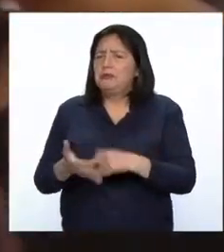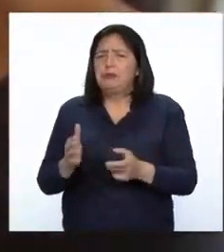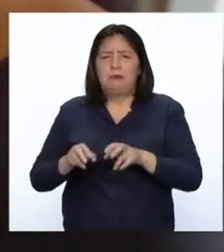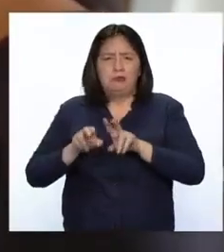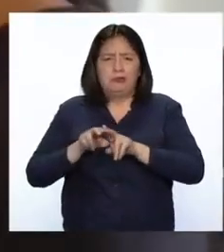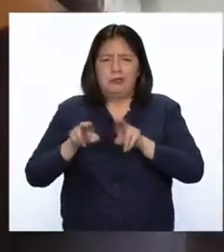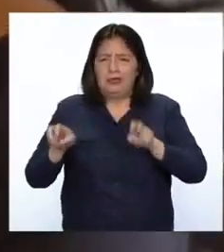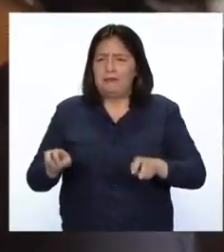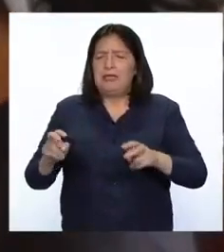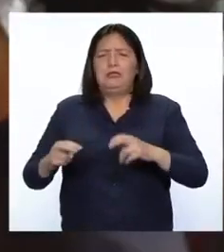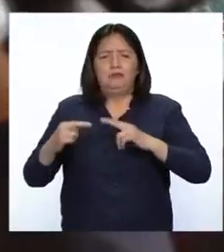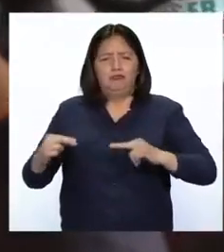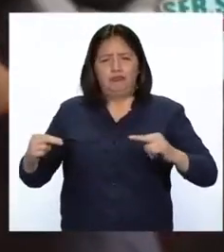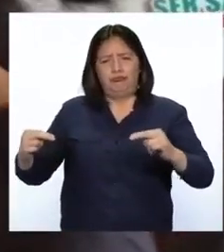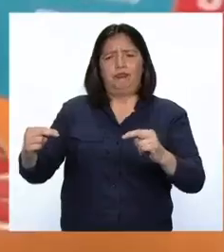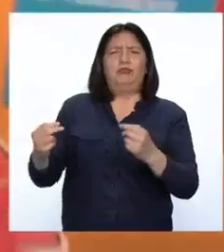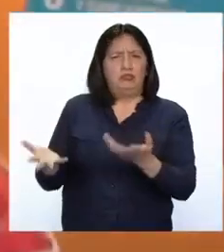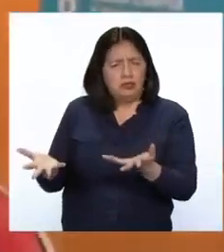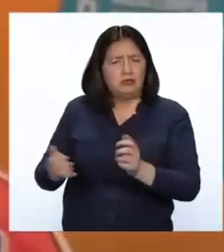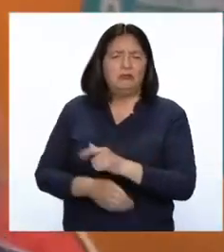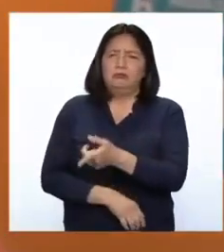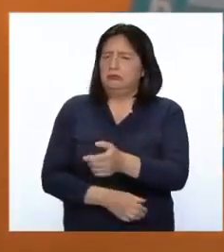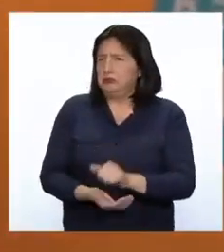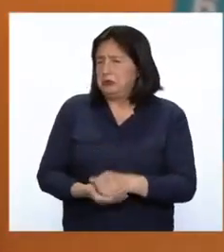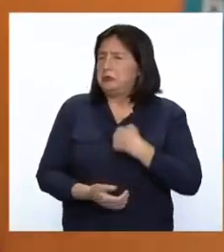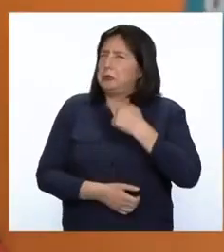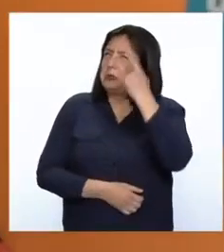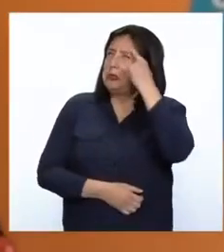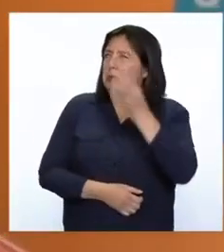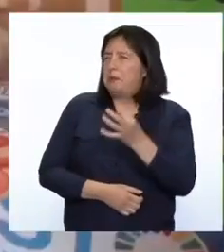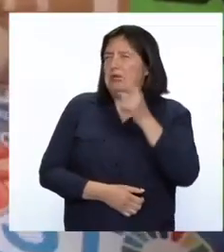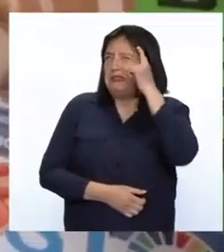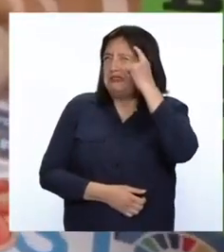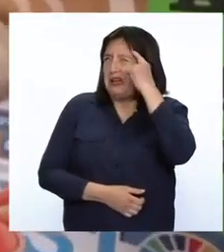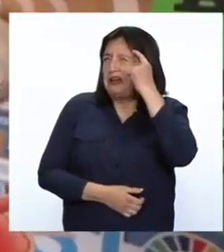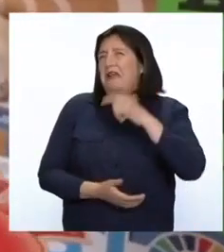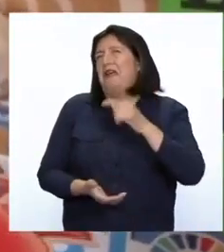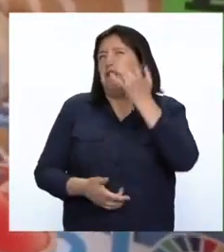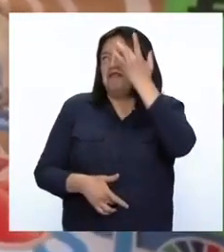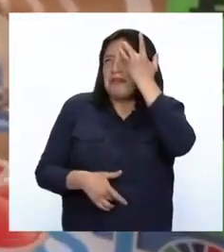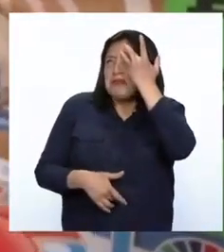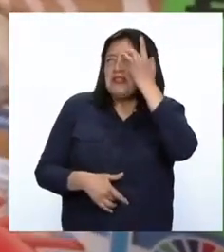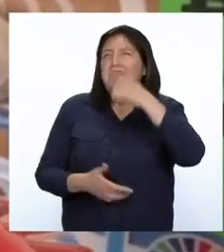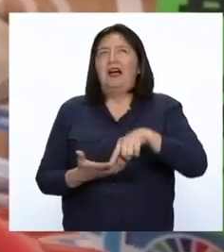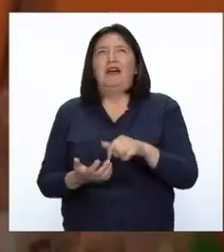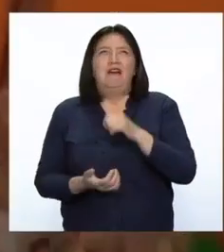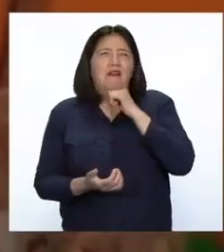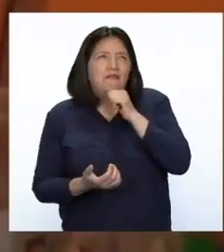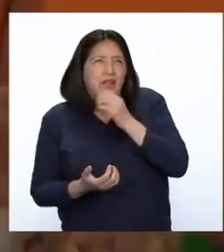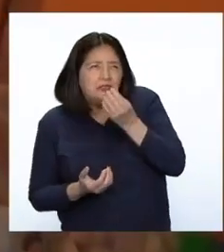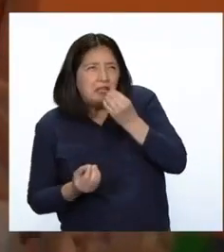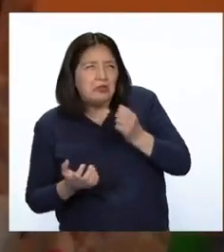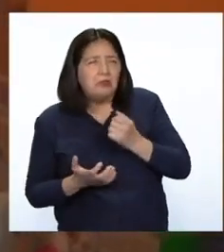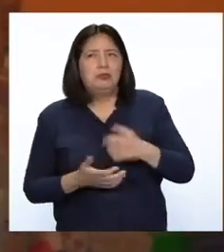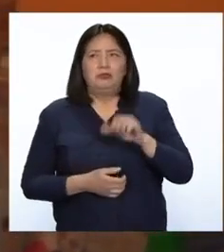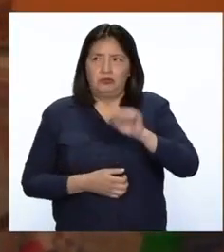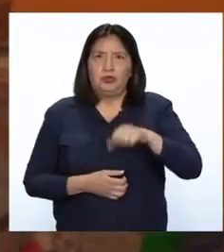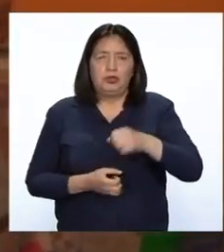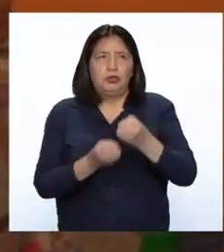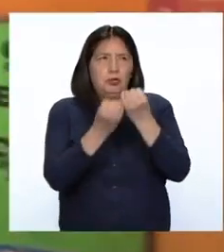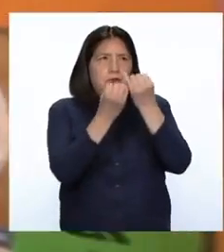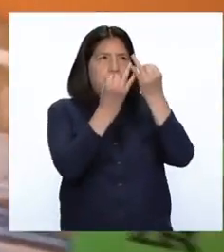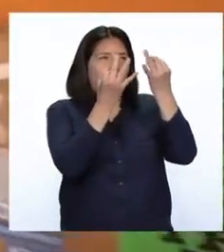mesa. Entonces creo yo de que pensar solamente en anemia, desnutrición, si bien sí son números altos,